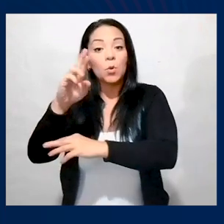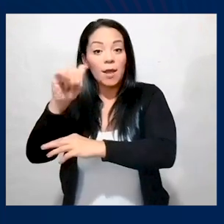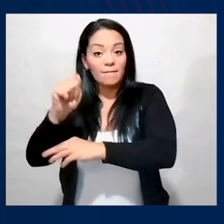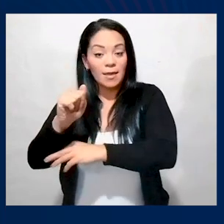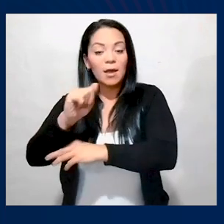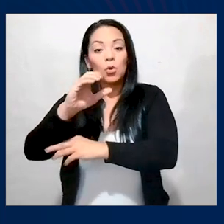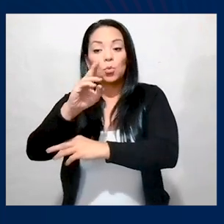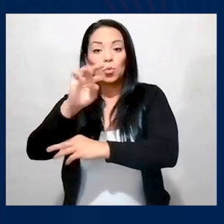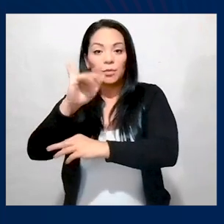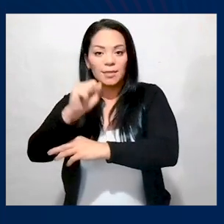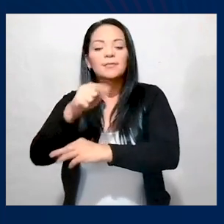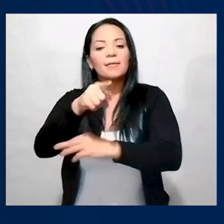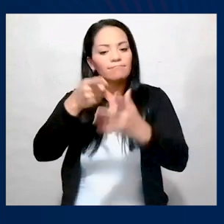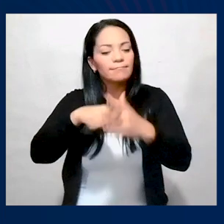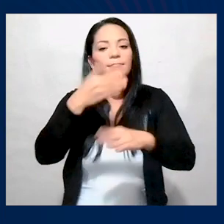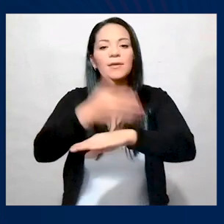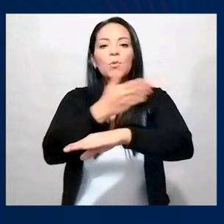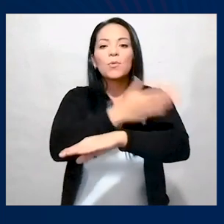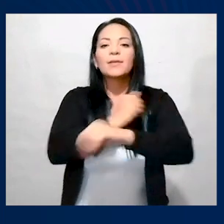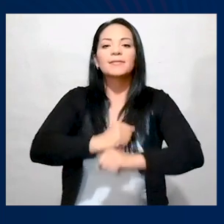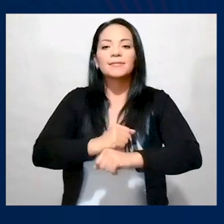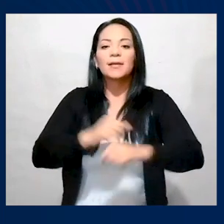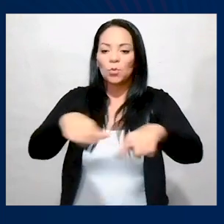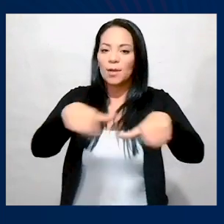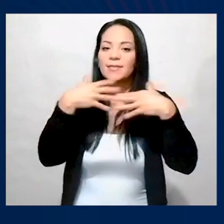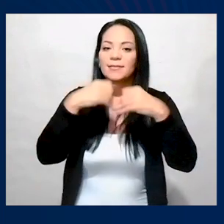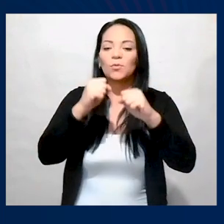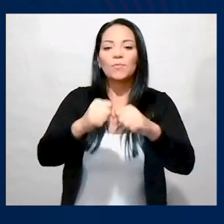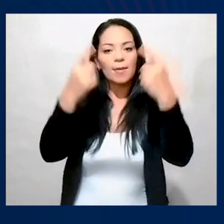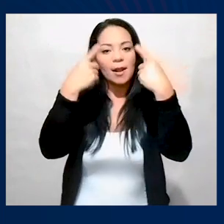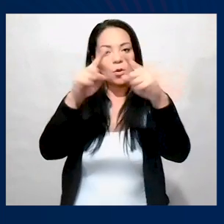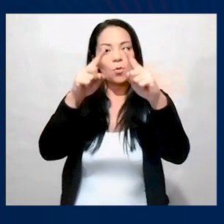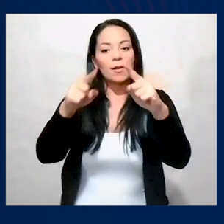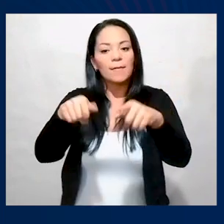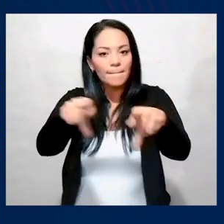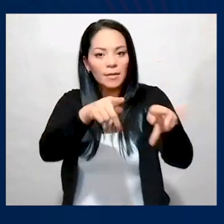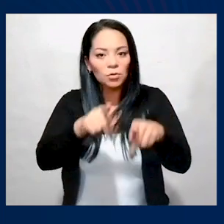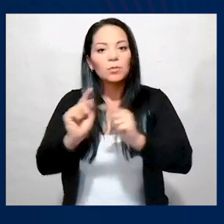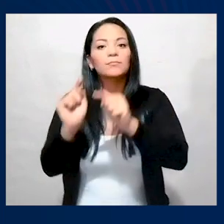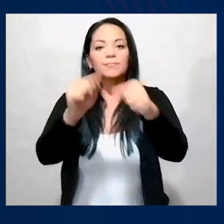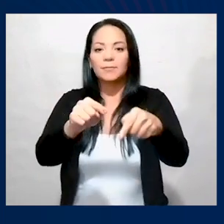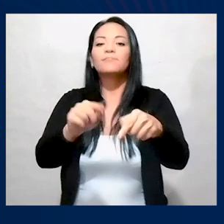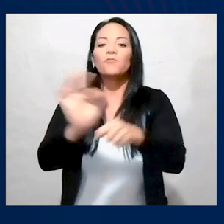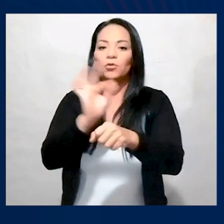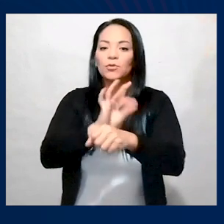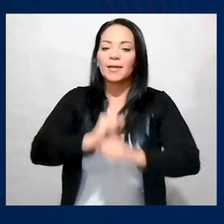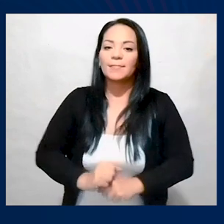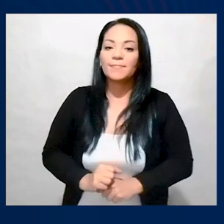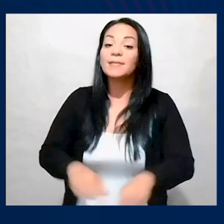Moravia de Cutris se iniciaron las mejoras estructurales en el puesto de salud para hacerlo habitable y funcional.